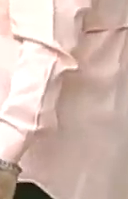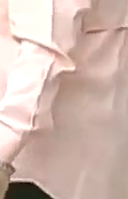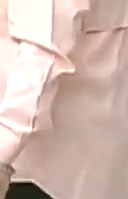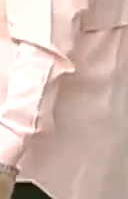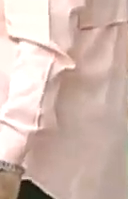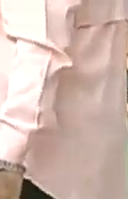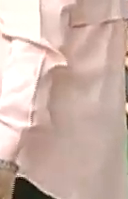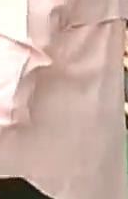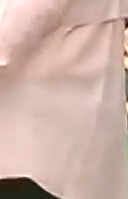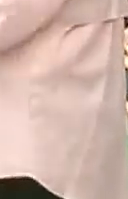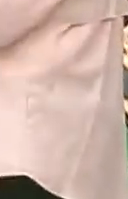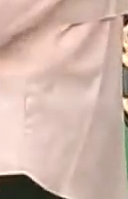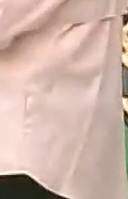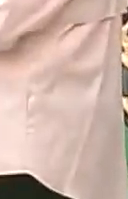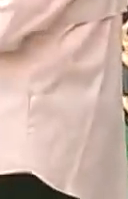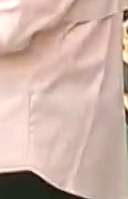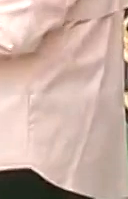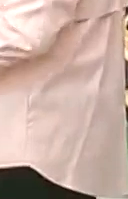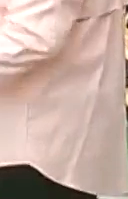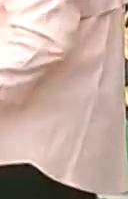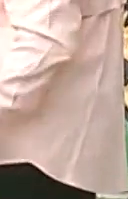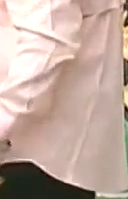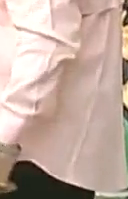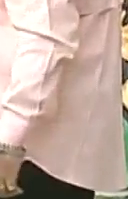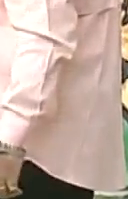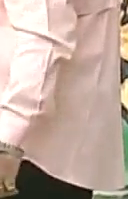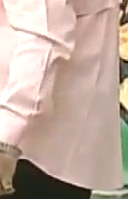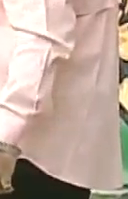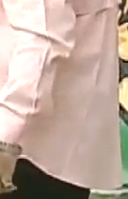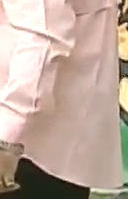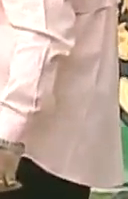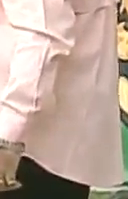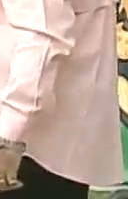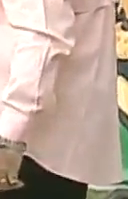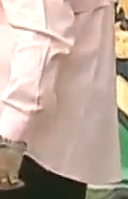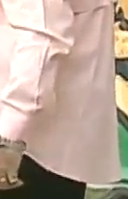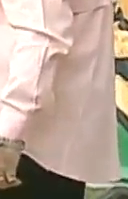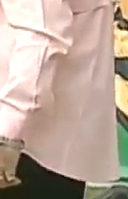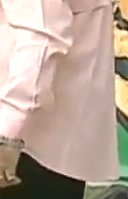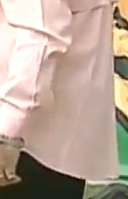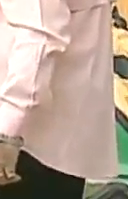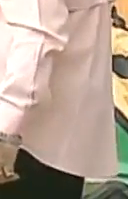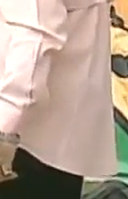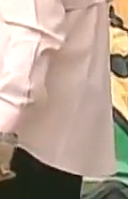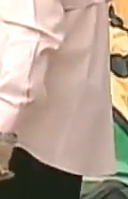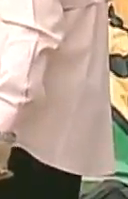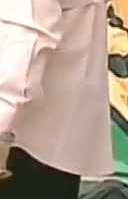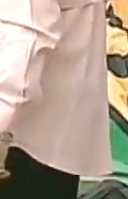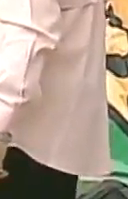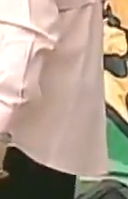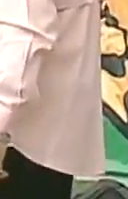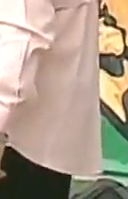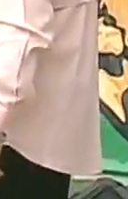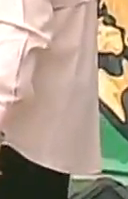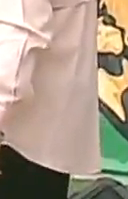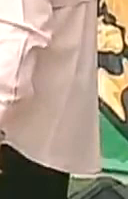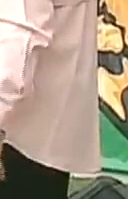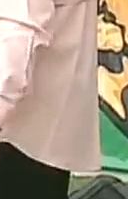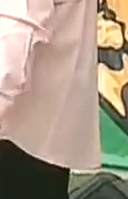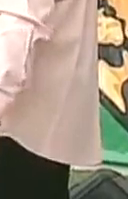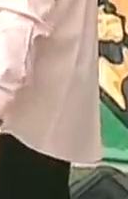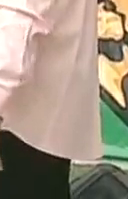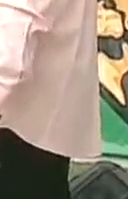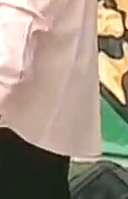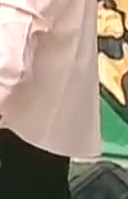Hugo Rafael Chávez Frías, y el presidente Nicolás Maduro Moros le ha dado continuidad a esta política de Estado que es bandera de la Revolución Bolivariana.